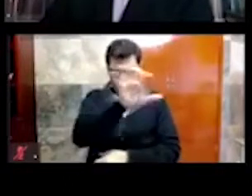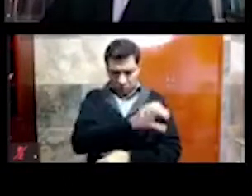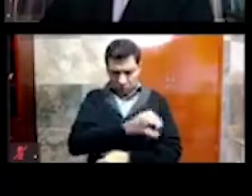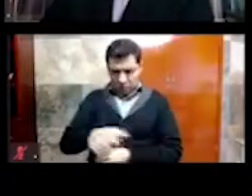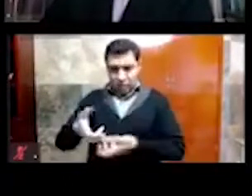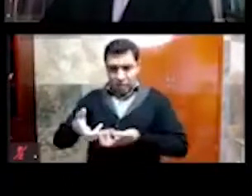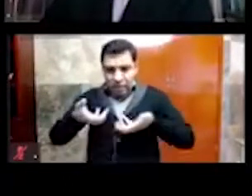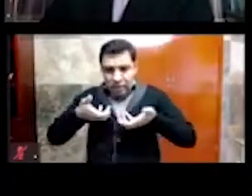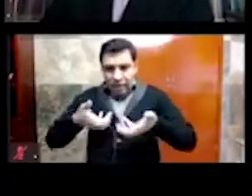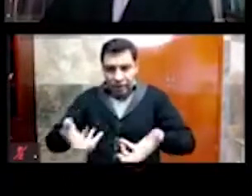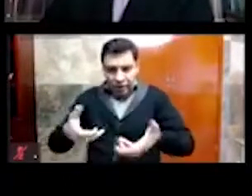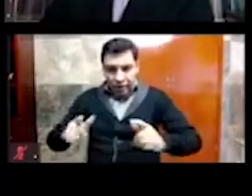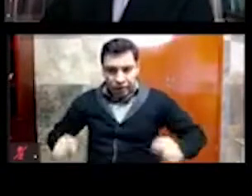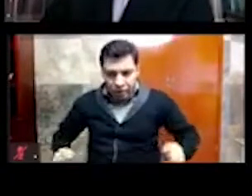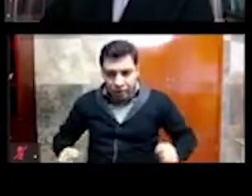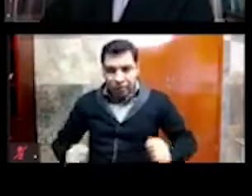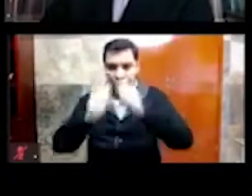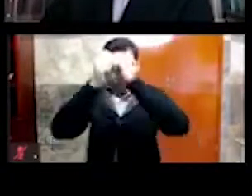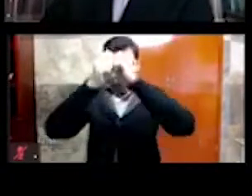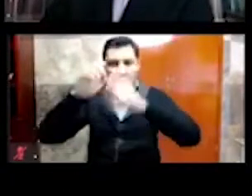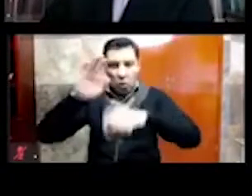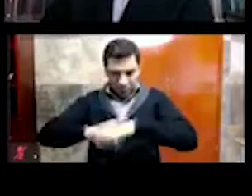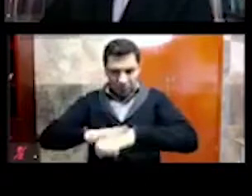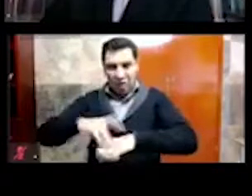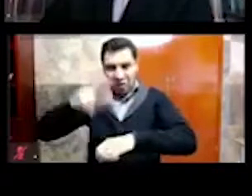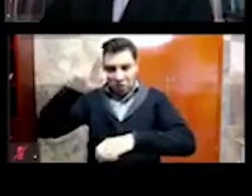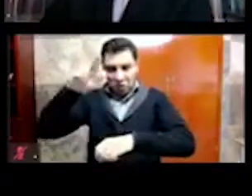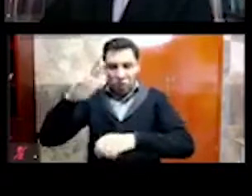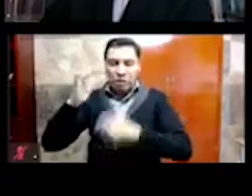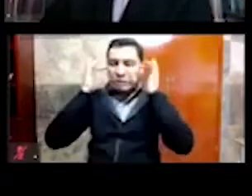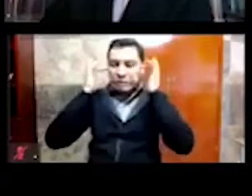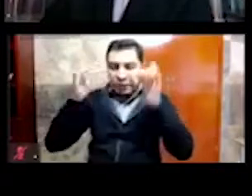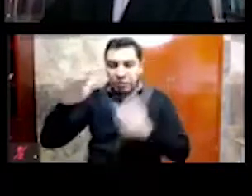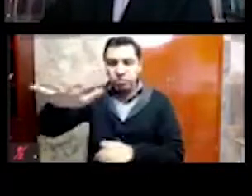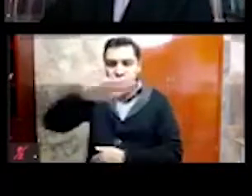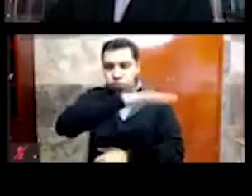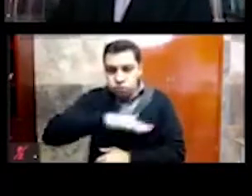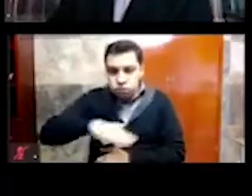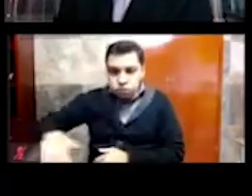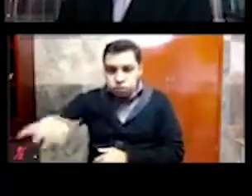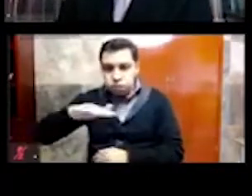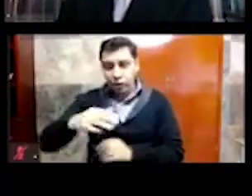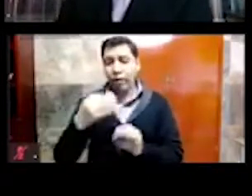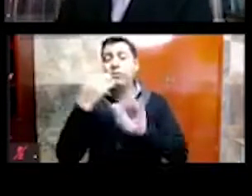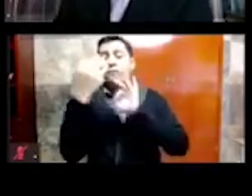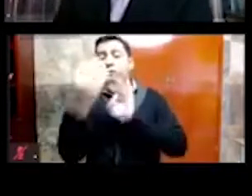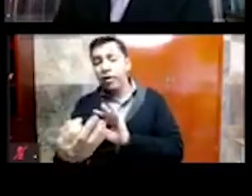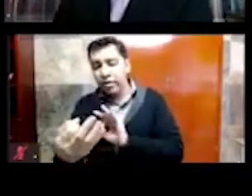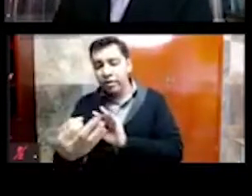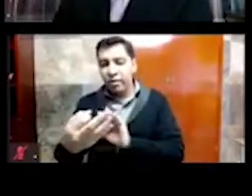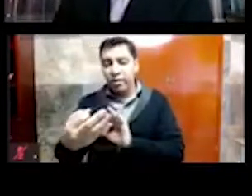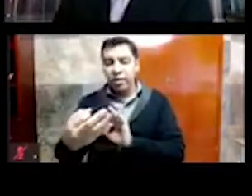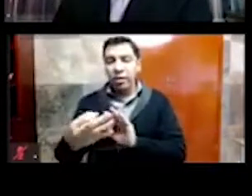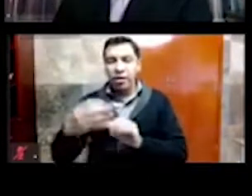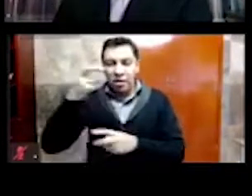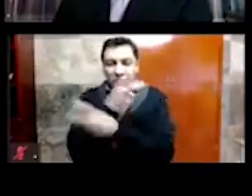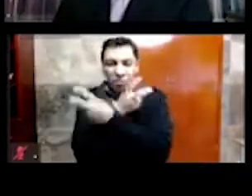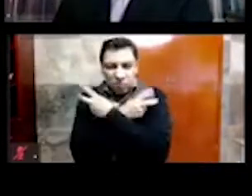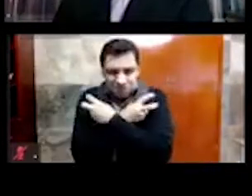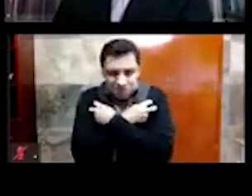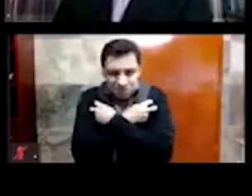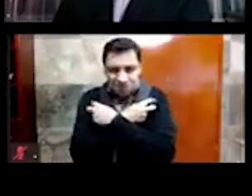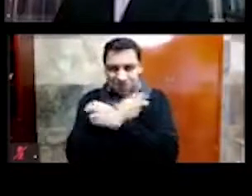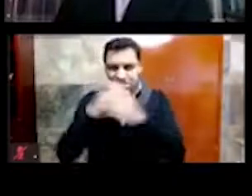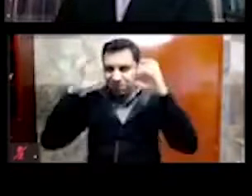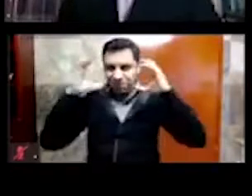recinto sagrado, con su templo mayor, al frente tenemos el Weison Pantli, de Tenochtitlán, y bueno, algunos otros